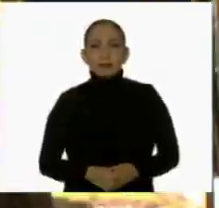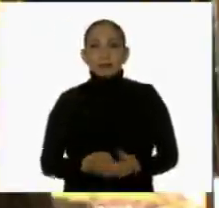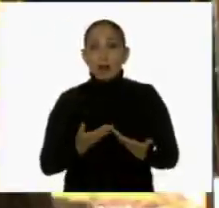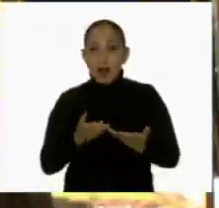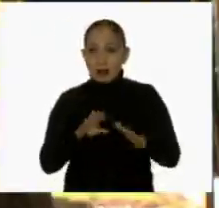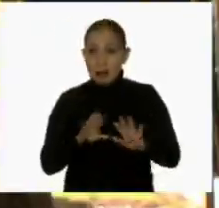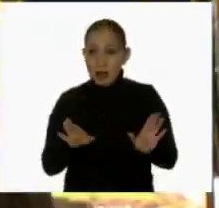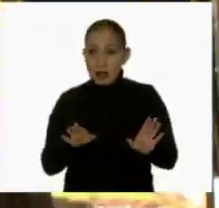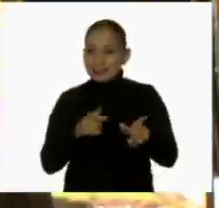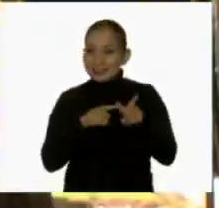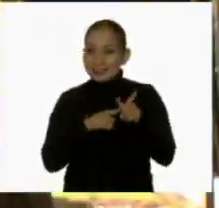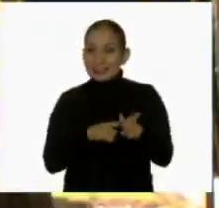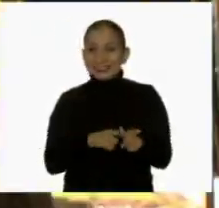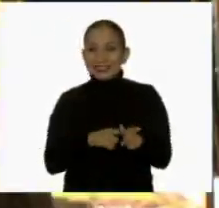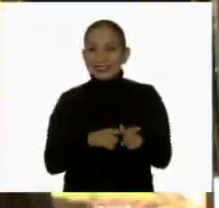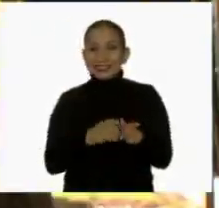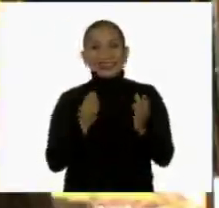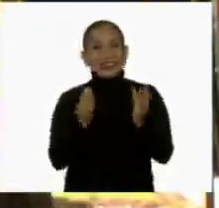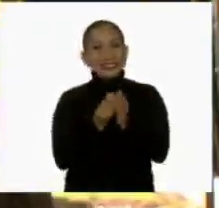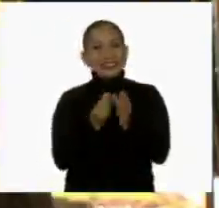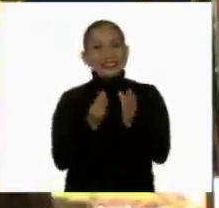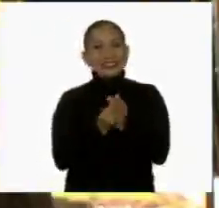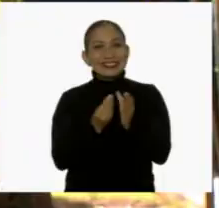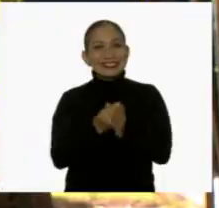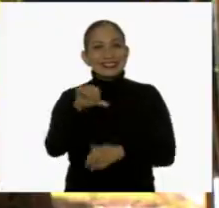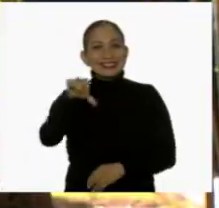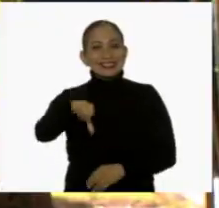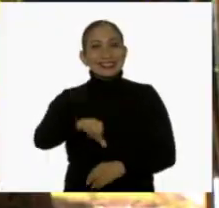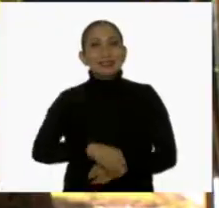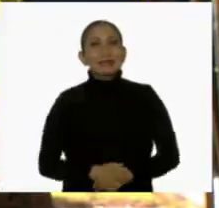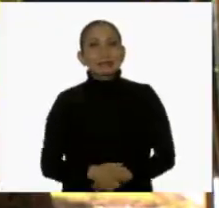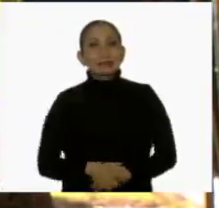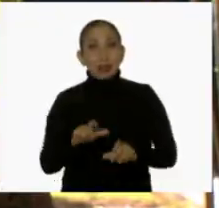Ahora es momento de seguir con el programa.